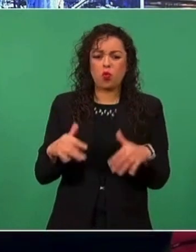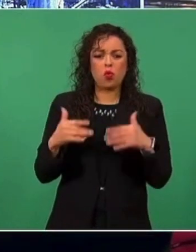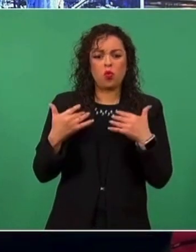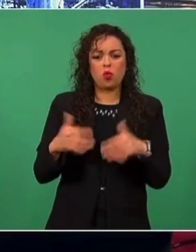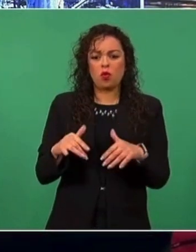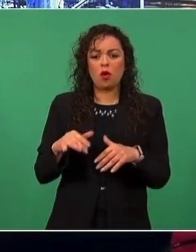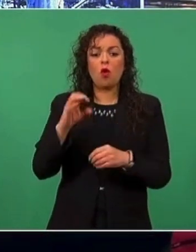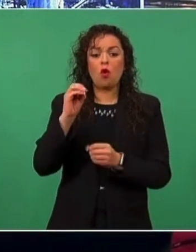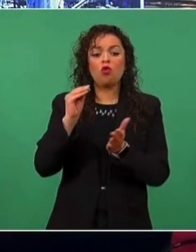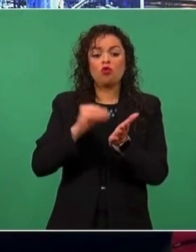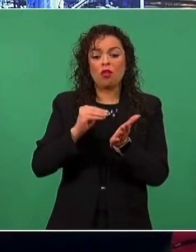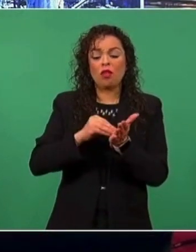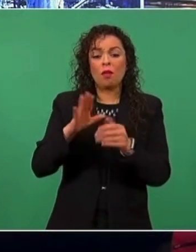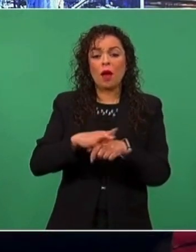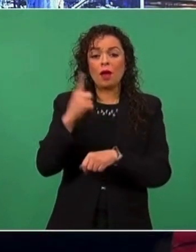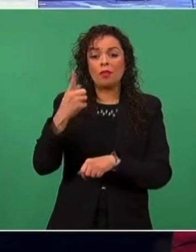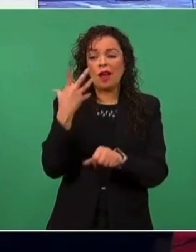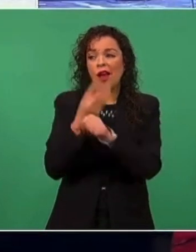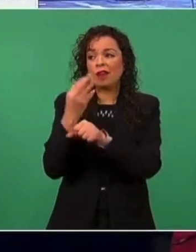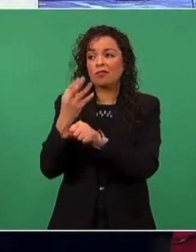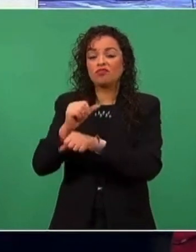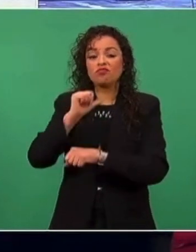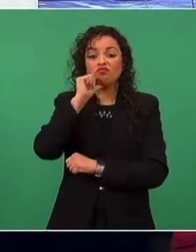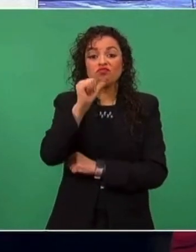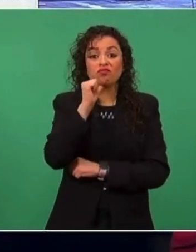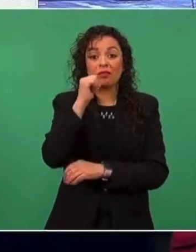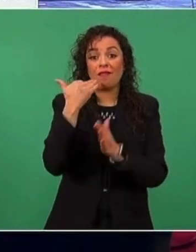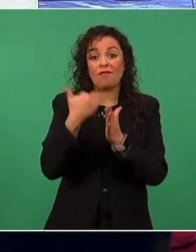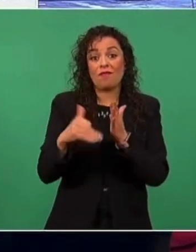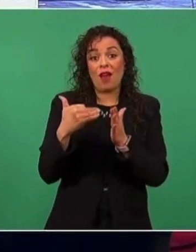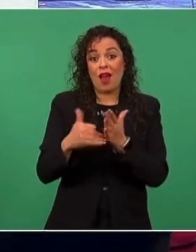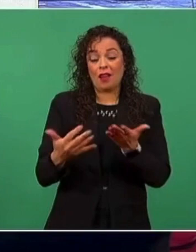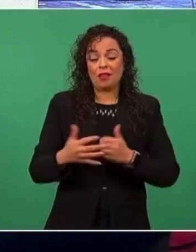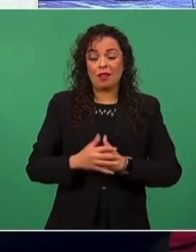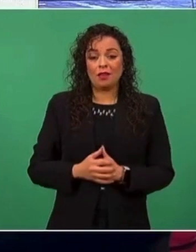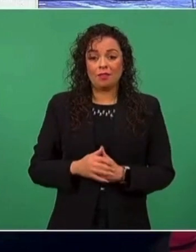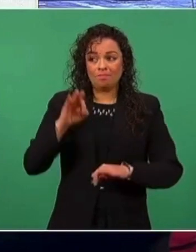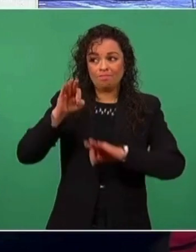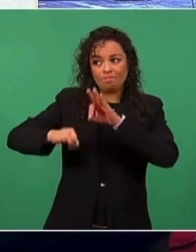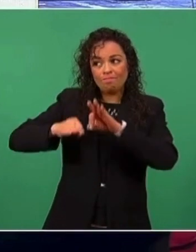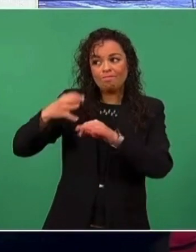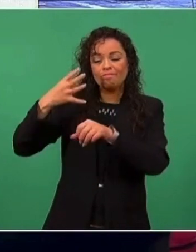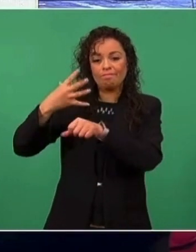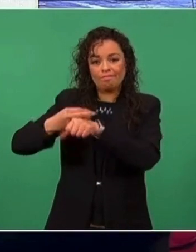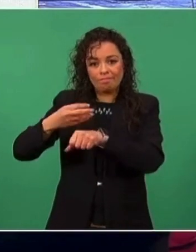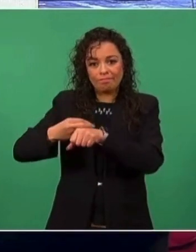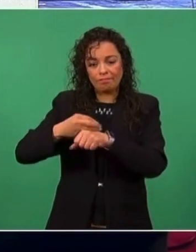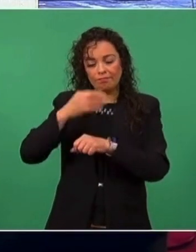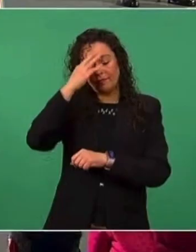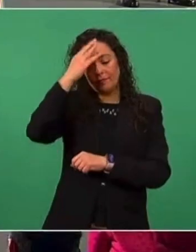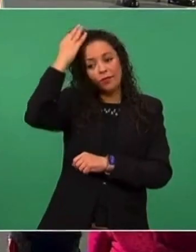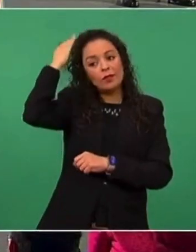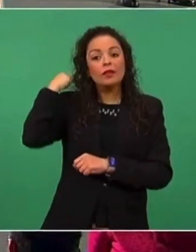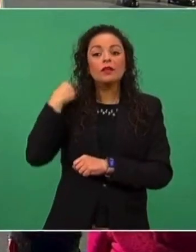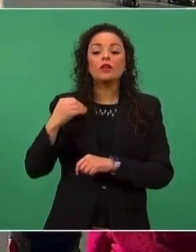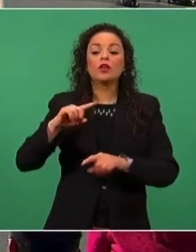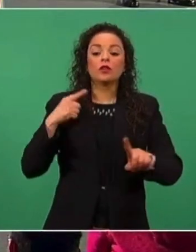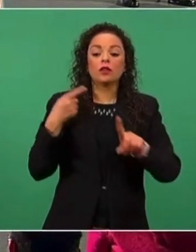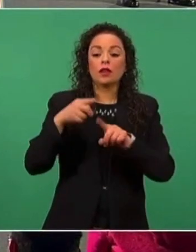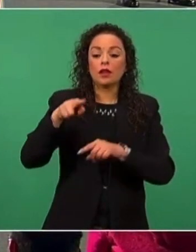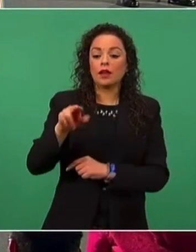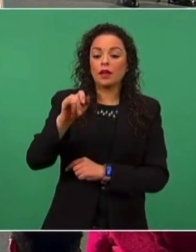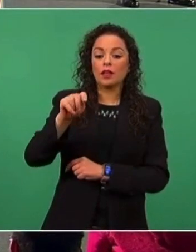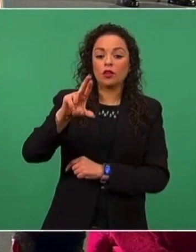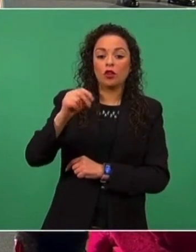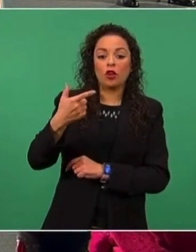por falta de mantenimiento. En el caso de agronitrogenados, adicionalmente